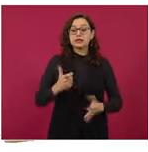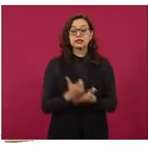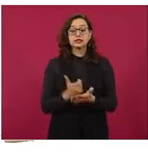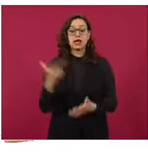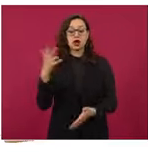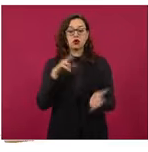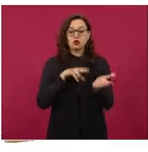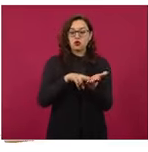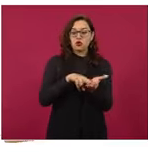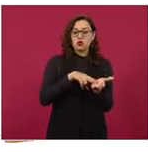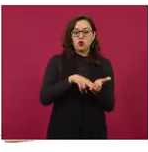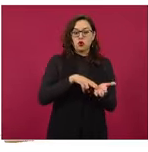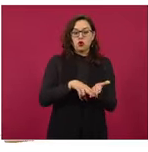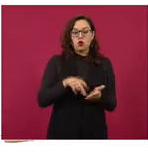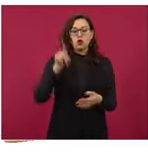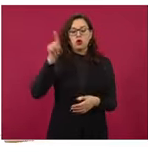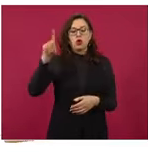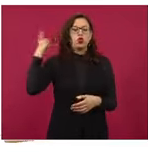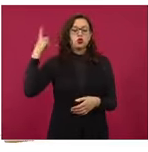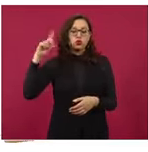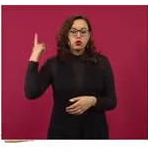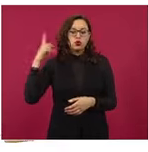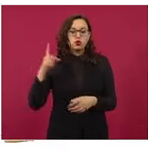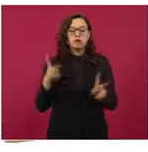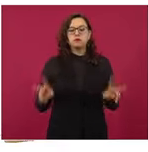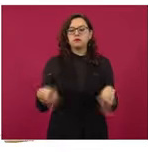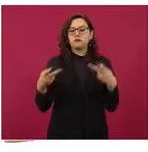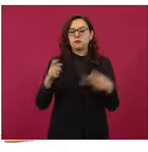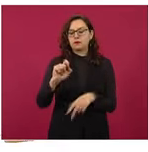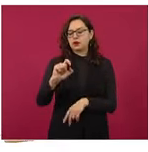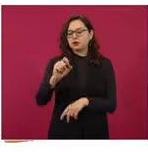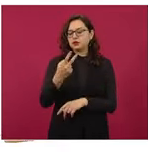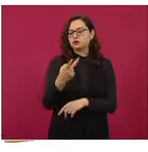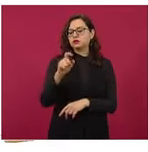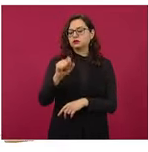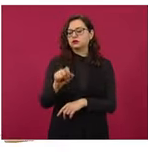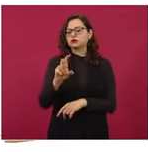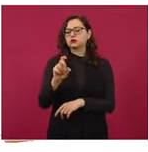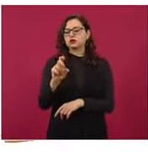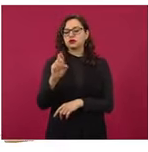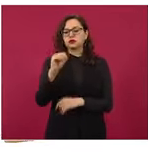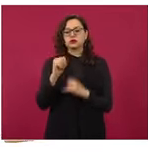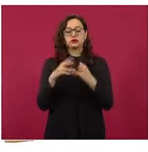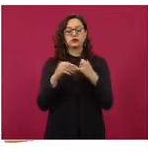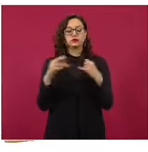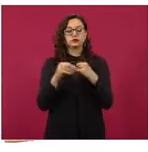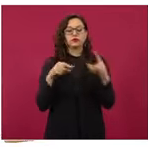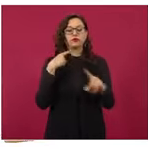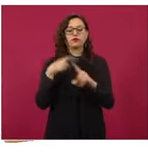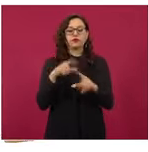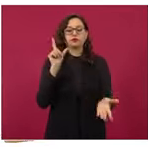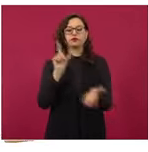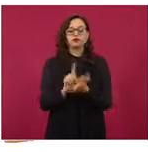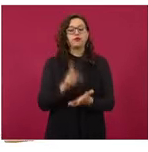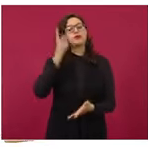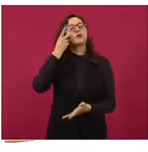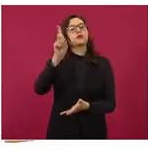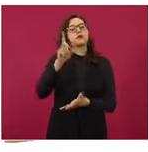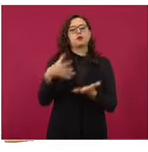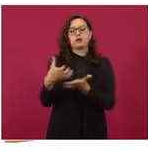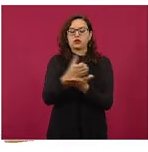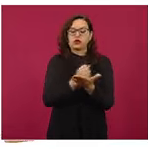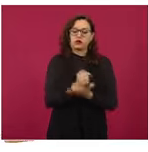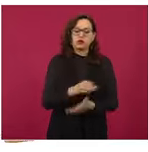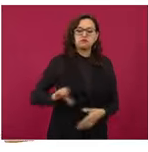en Gómez Palacios, Durango, un precio al público 22 pesos 39 centavos por litro, margen de dos pesos 55